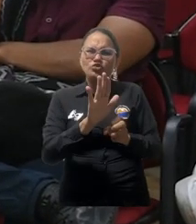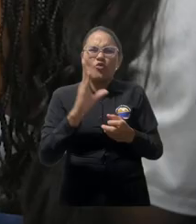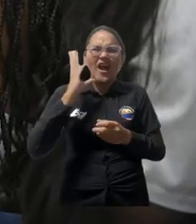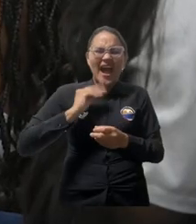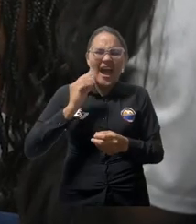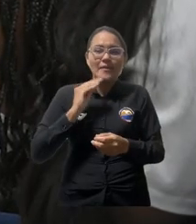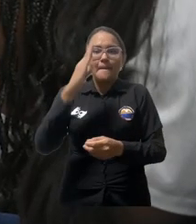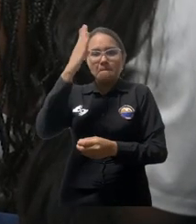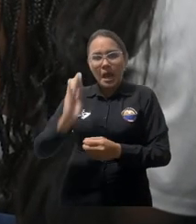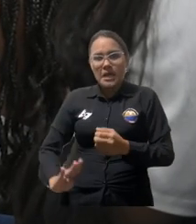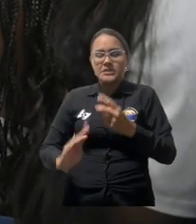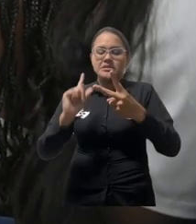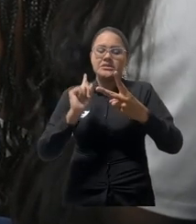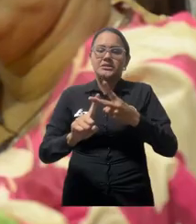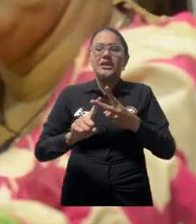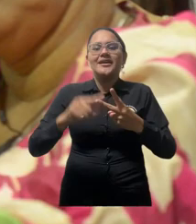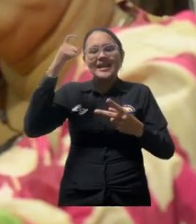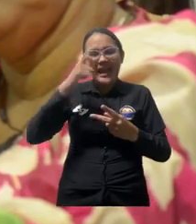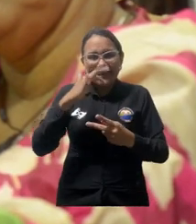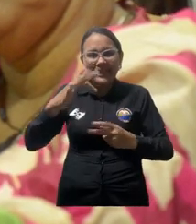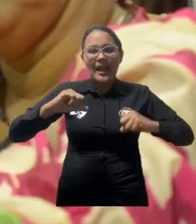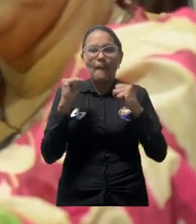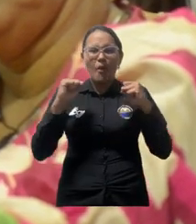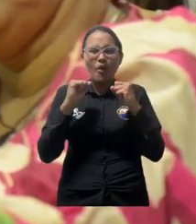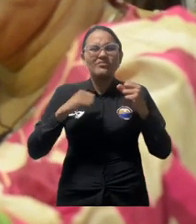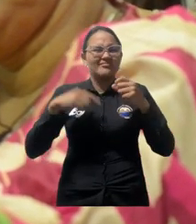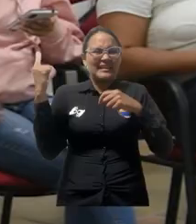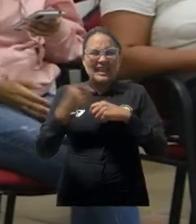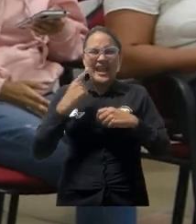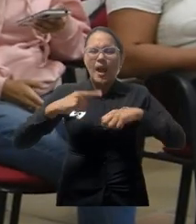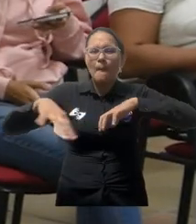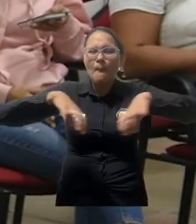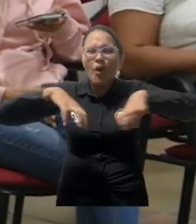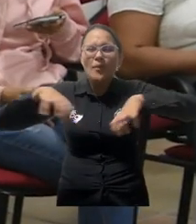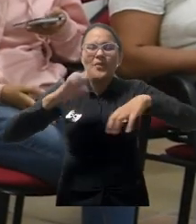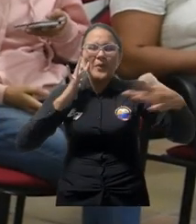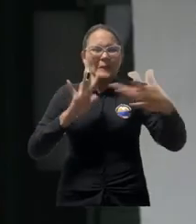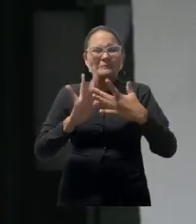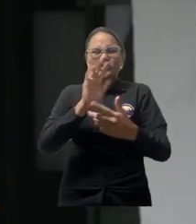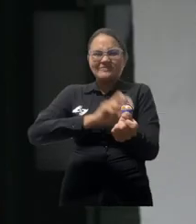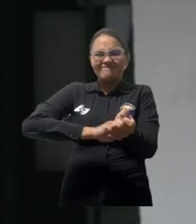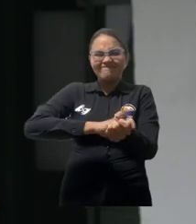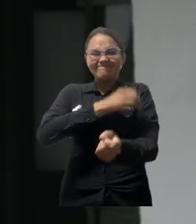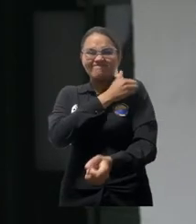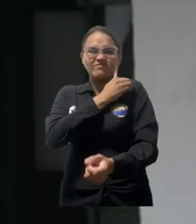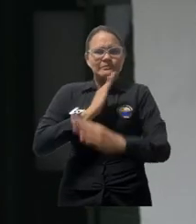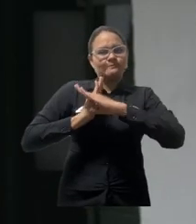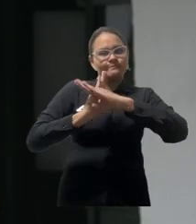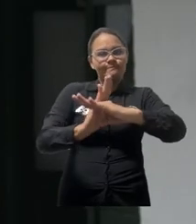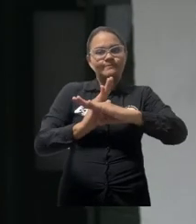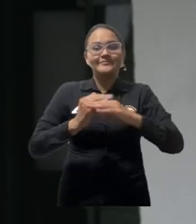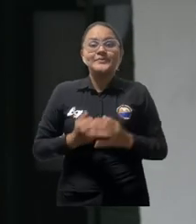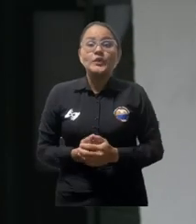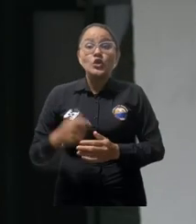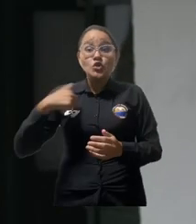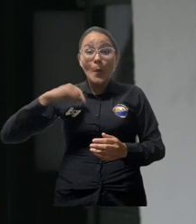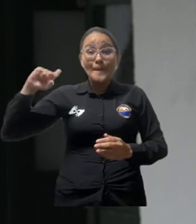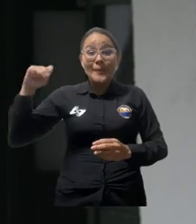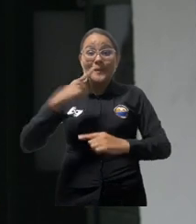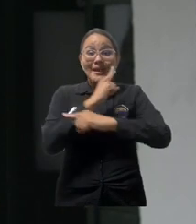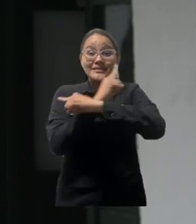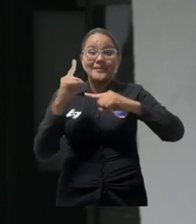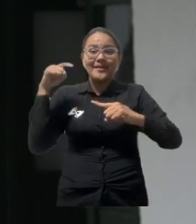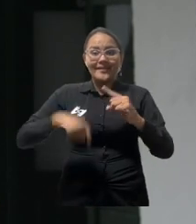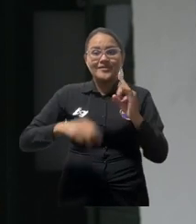del racismo desde Brasil, Bogotá, Cartagena y demás movimientos antirracistas del país. Yo vengo aquí a la primera semana